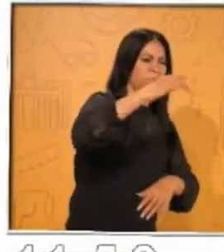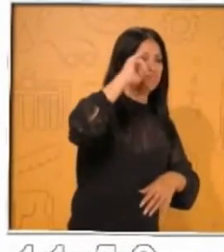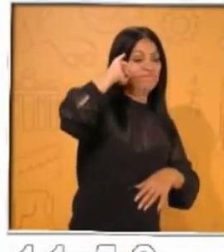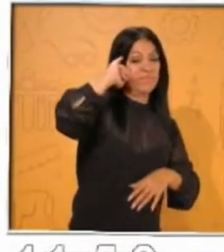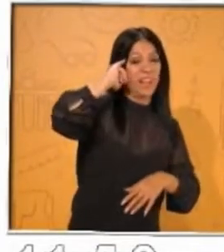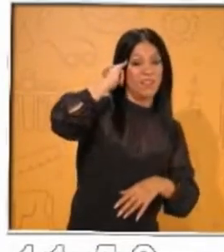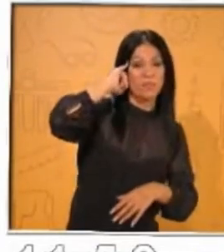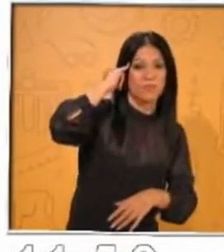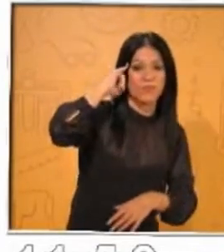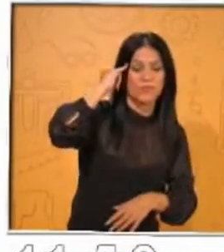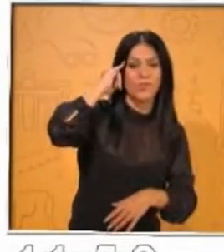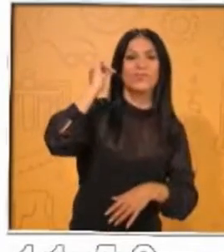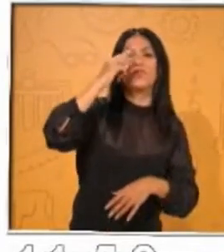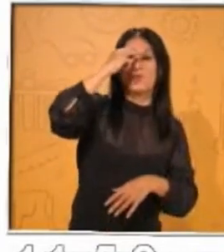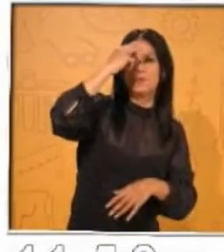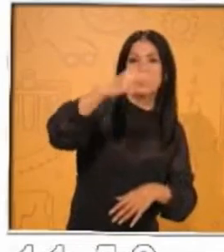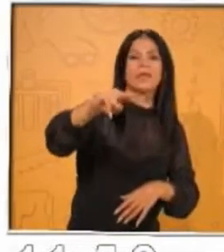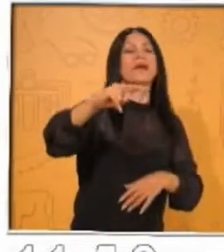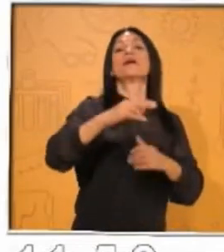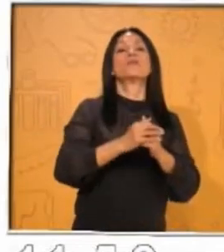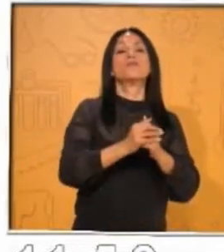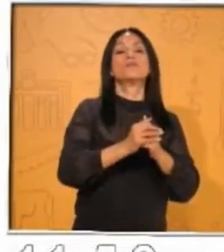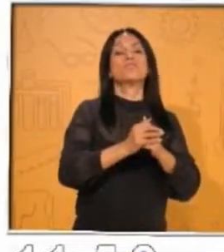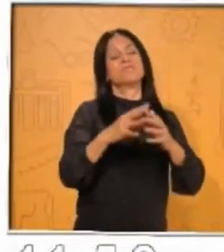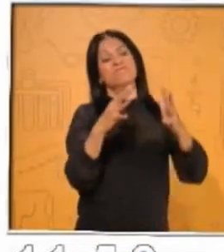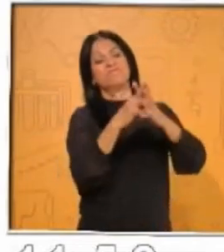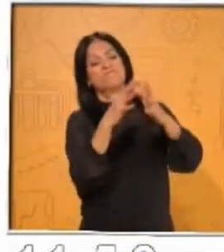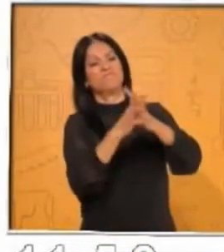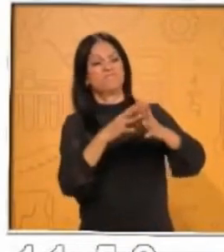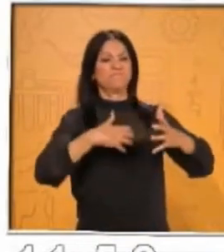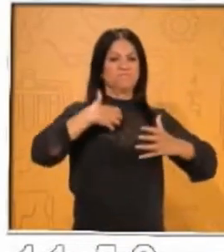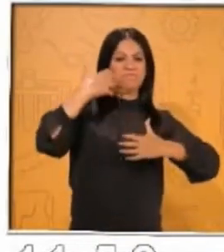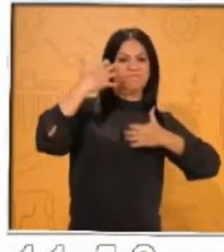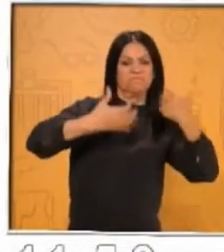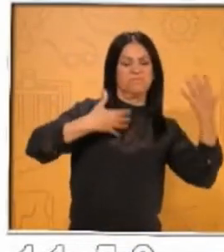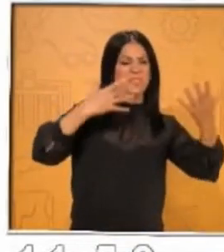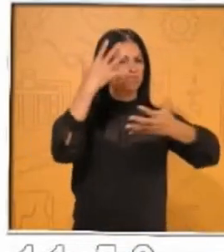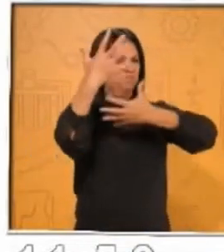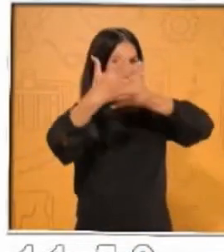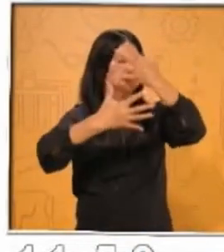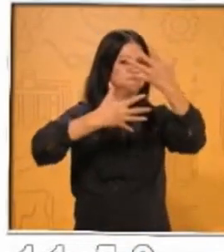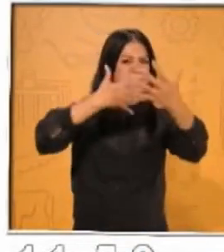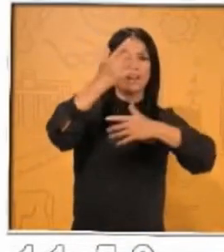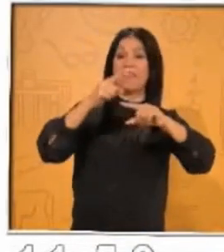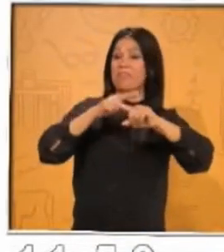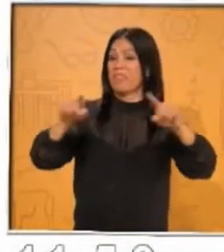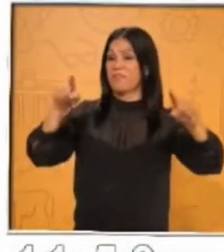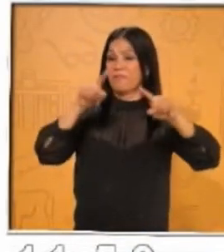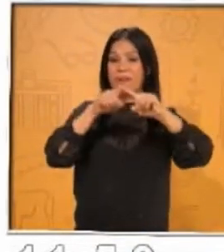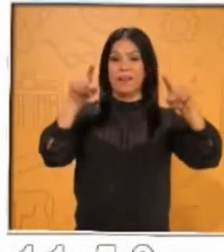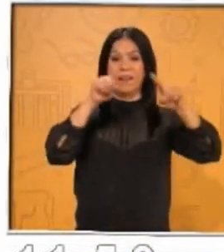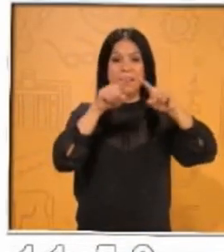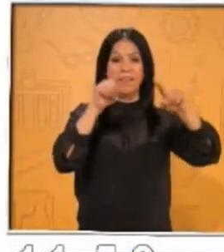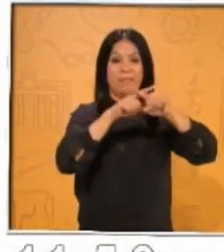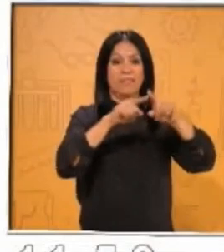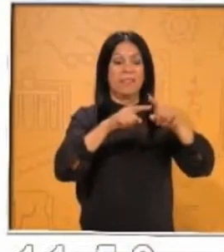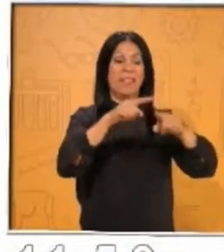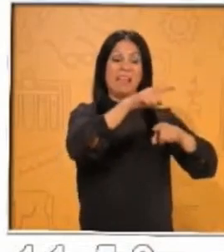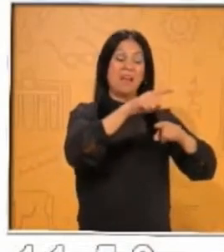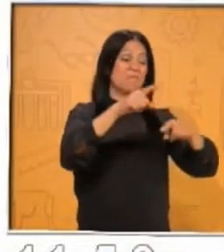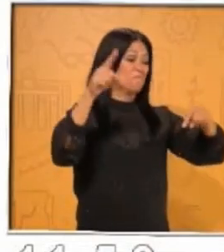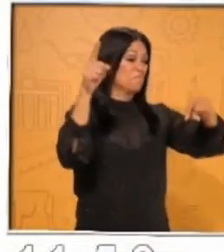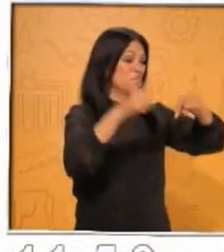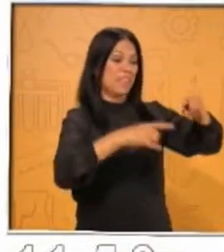y alianzas con pueblos descontentos con los mexicas. Después de este episodio sobre la caída del Imperio Mexica,